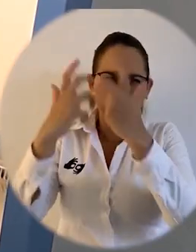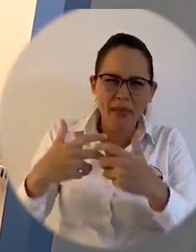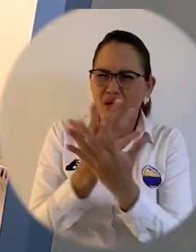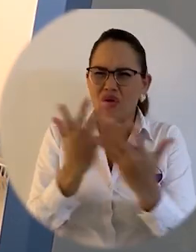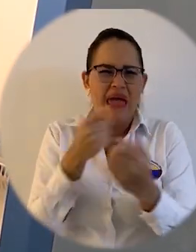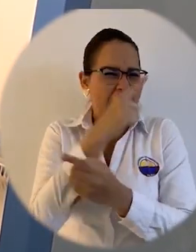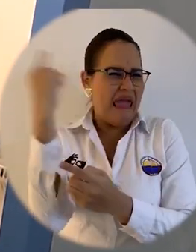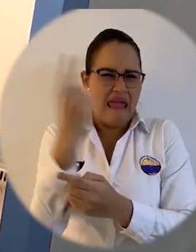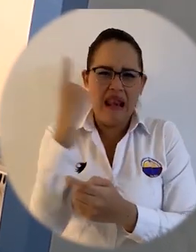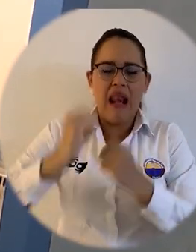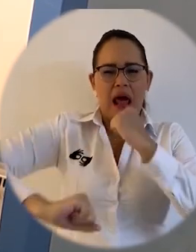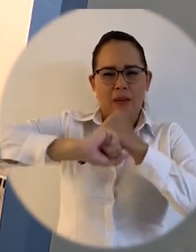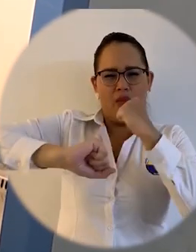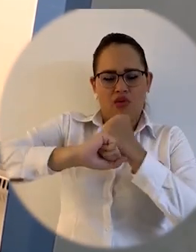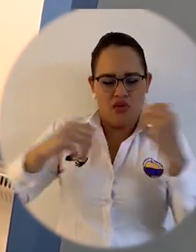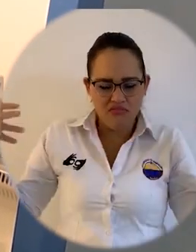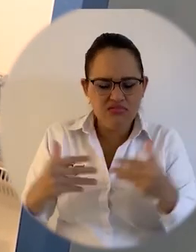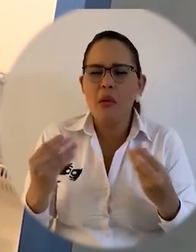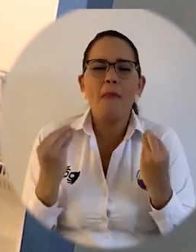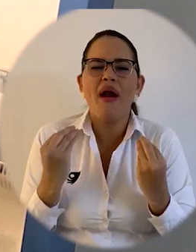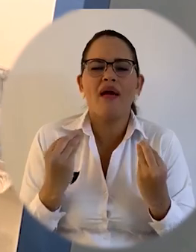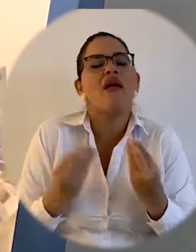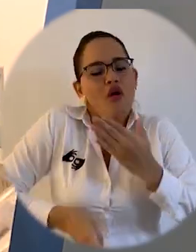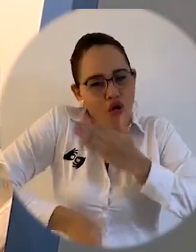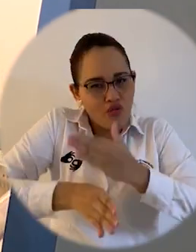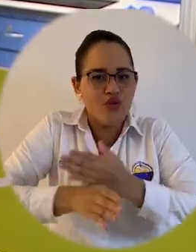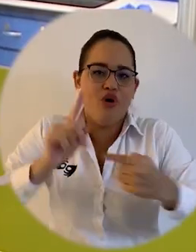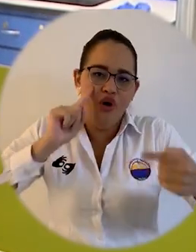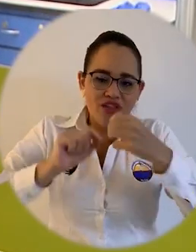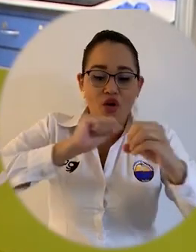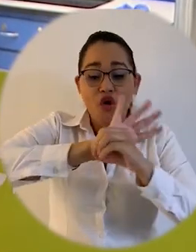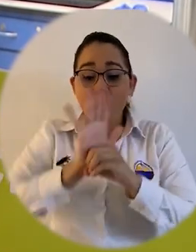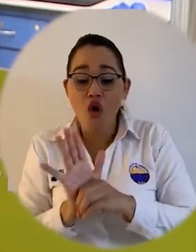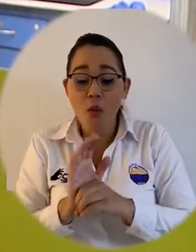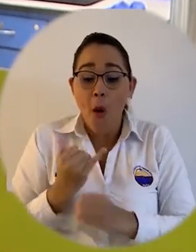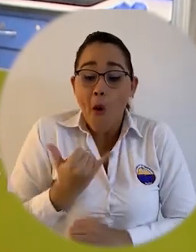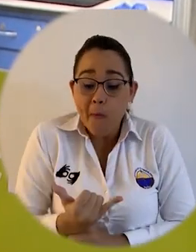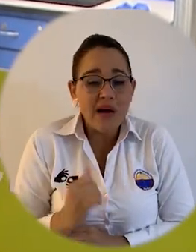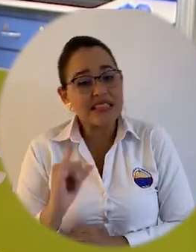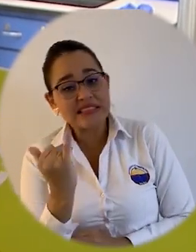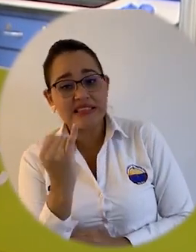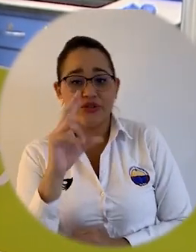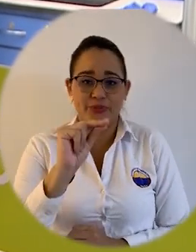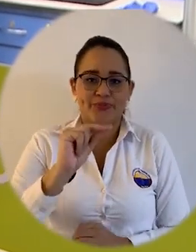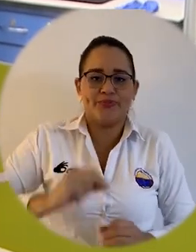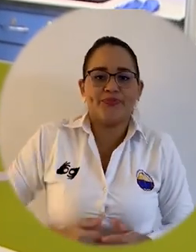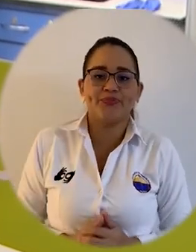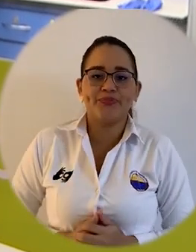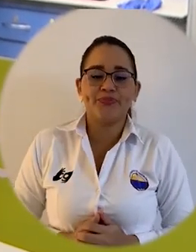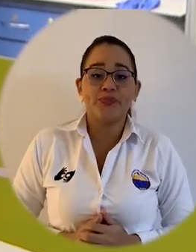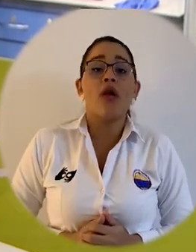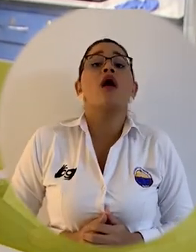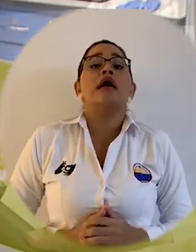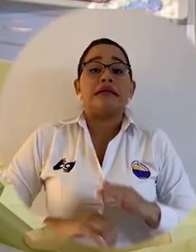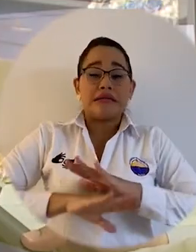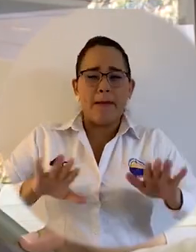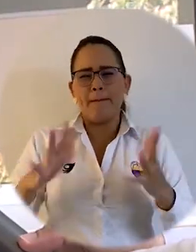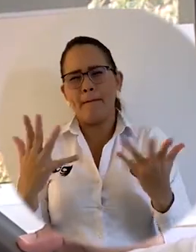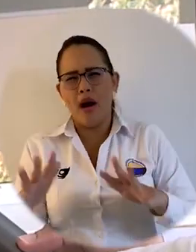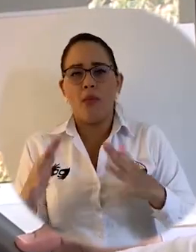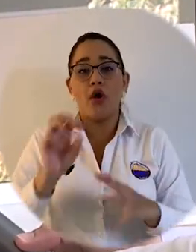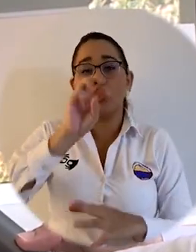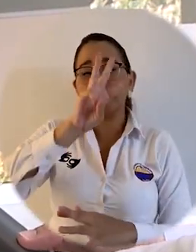privadas que se sumen a este esfuerzo de asumir la realización de las pruebas diagnósticas de pacientes con sospechas del COVID-19.